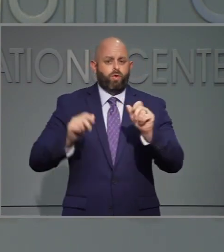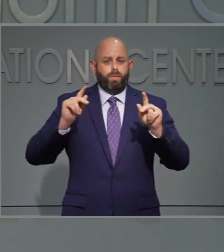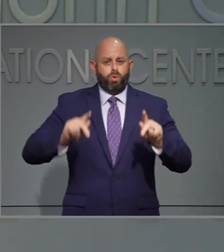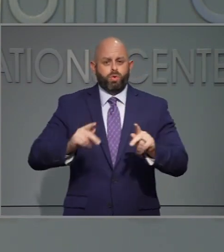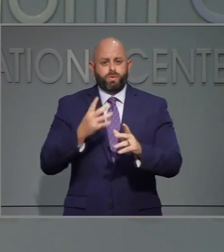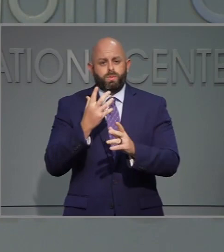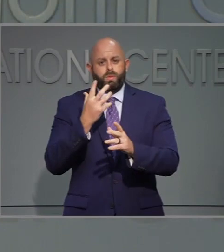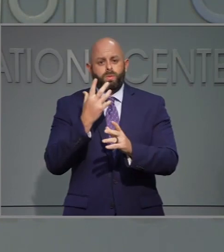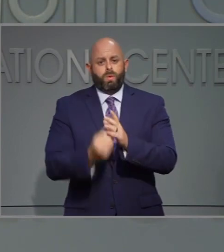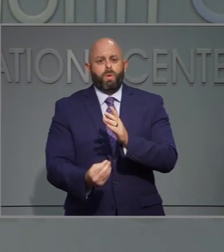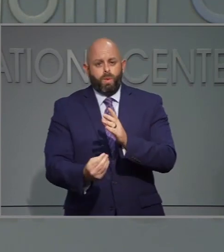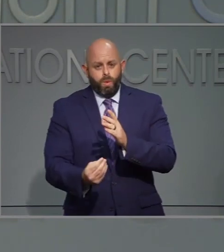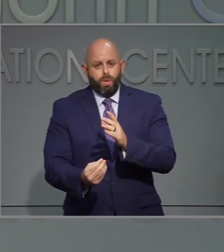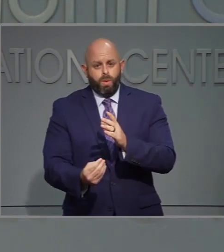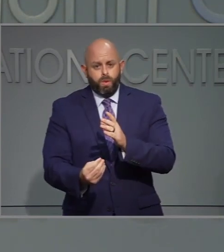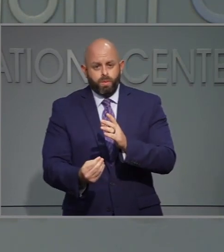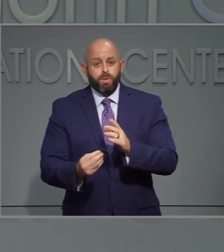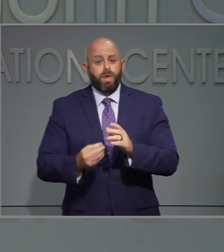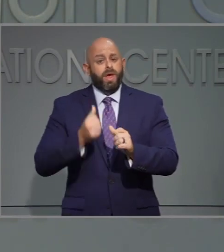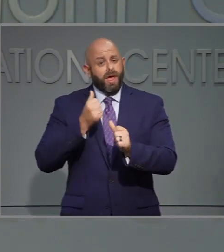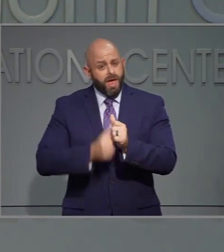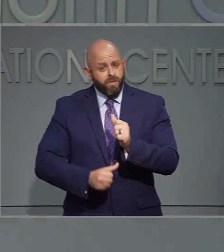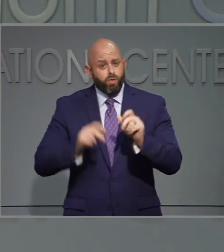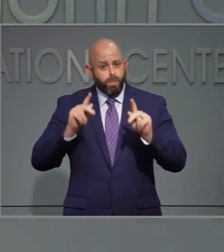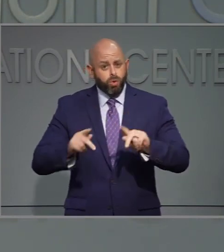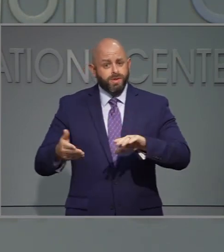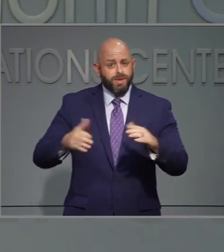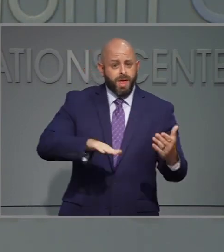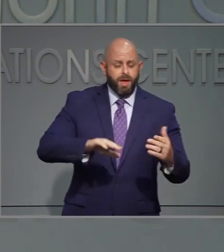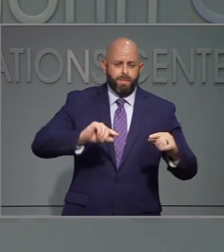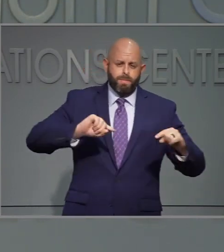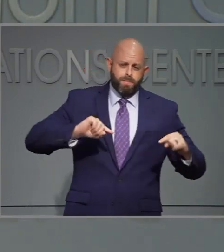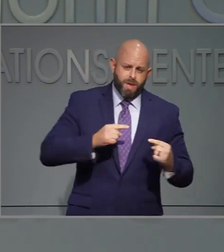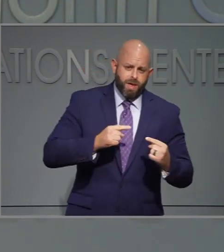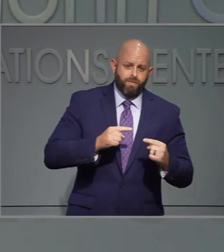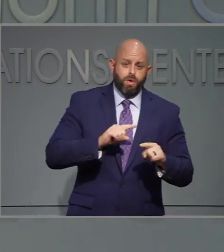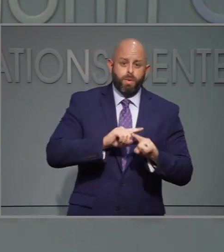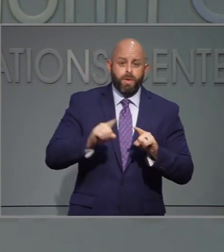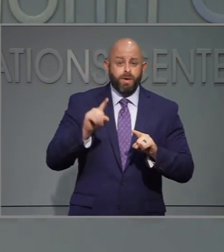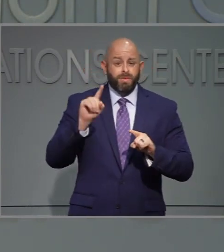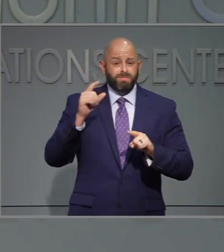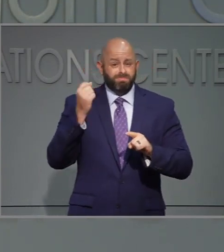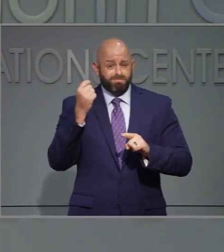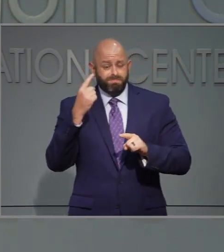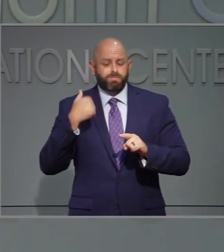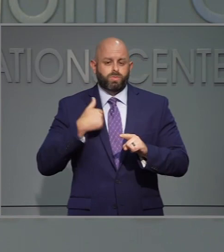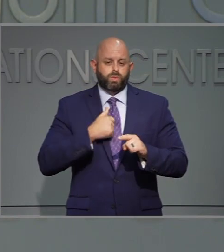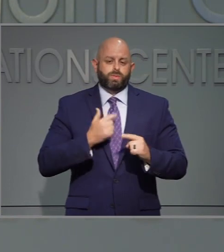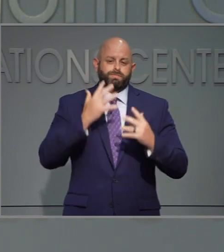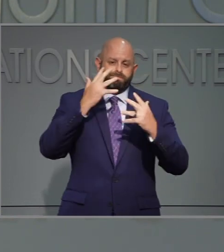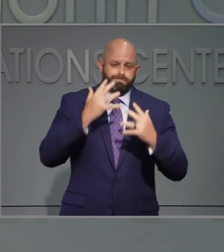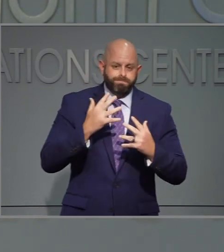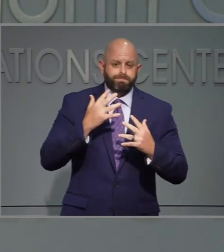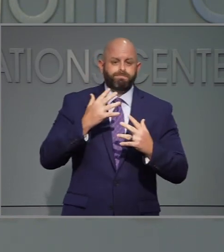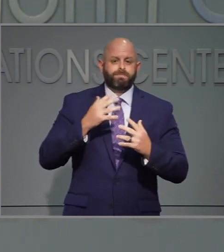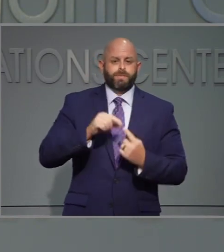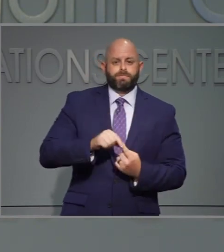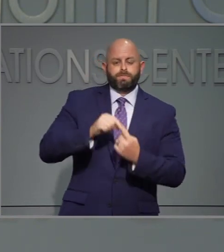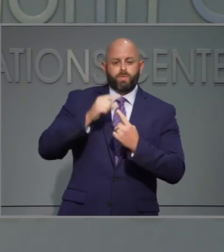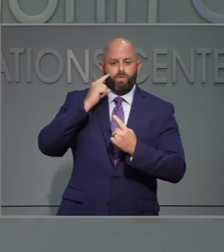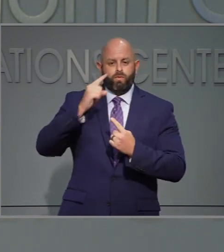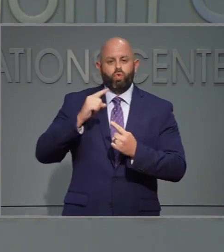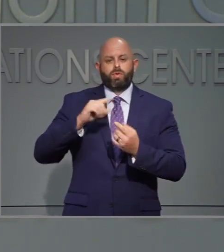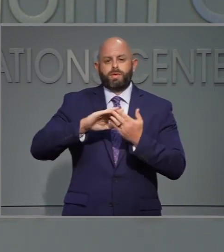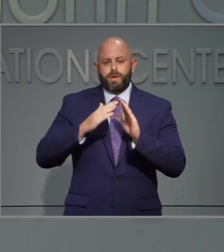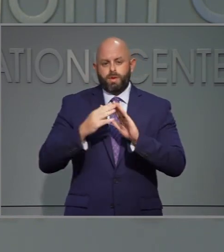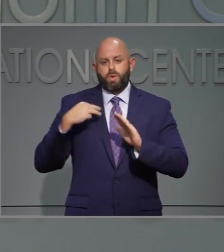todas las muertes son dolorosas, lamentamos, junto con la población de Washington, sufrimos la muerte de su alcalde